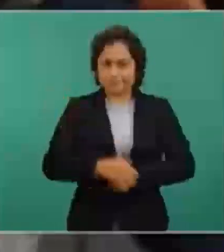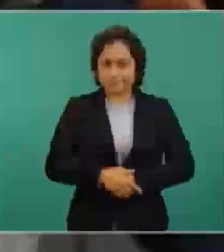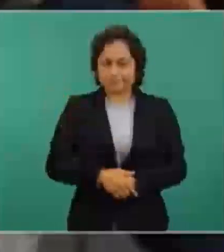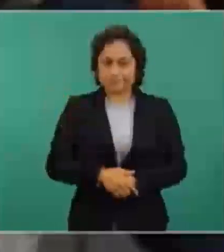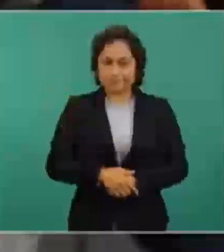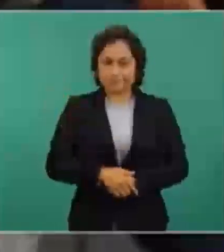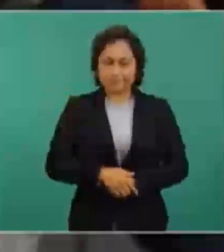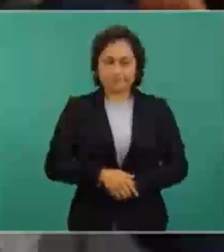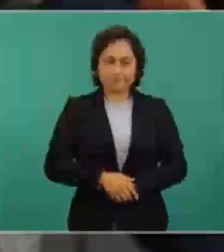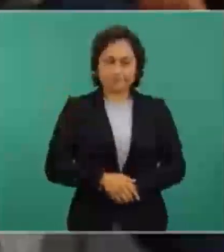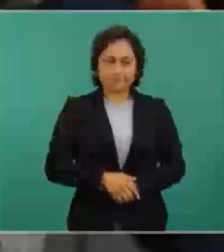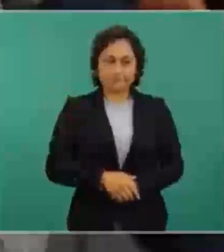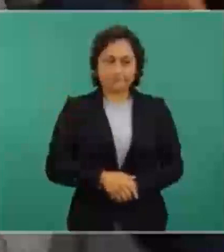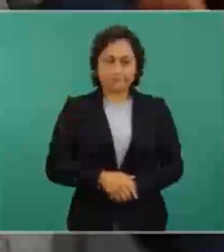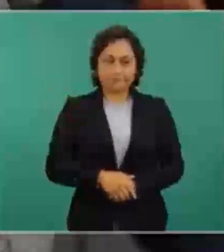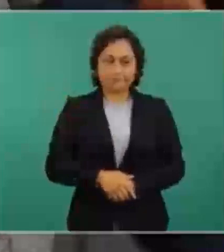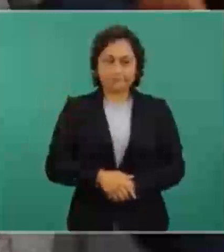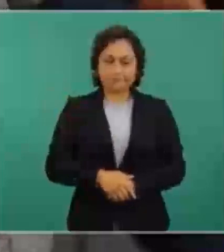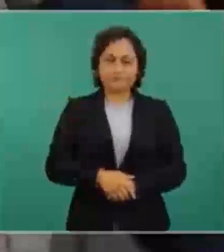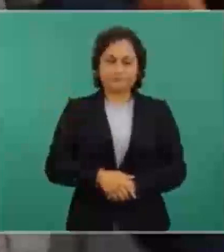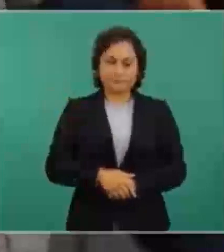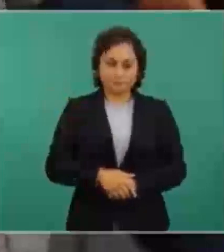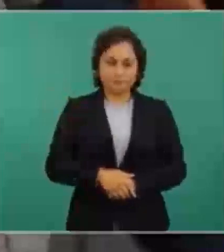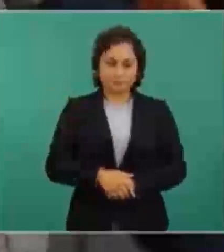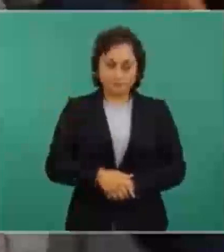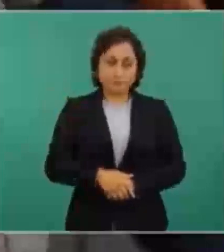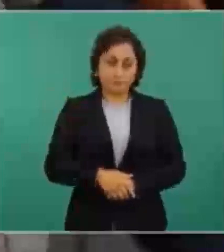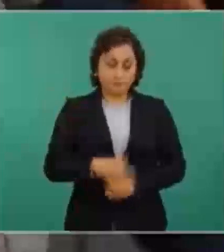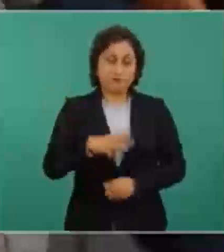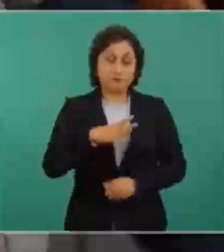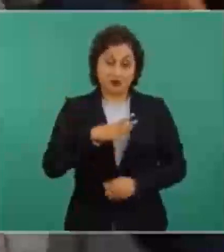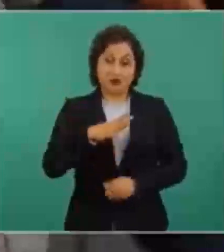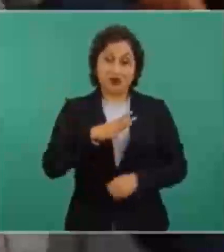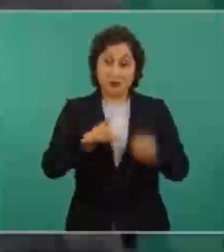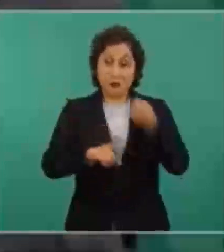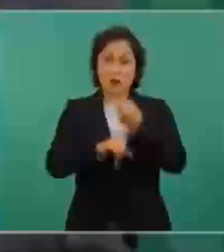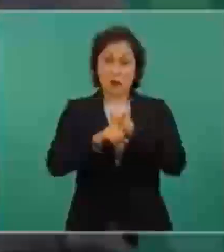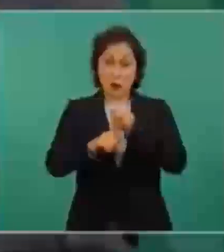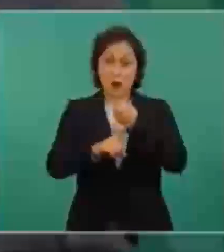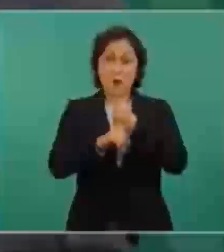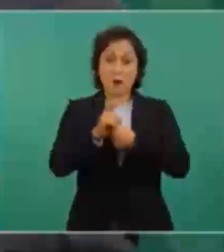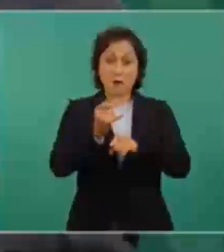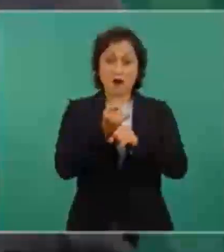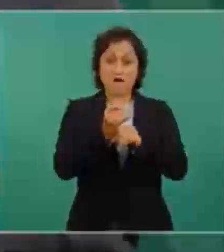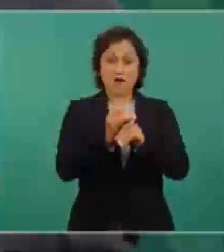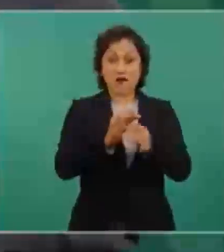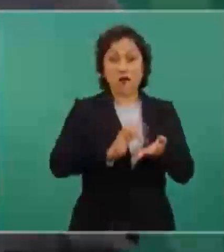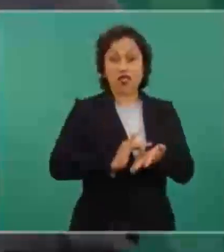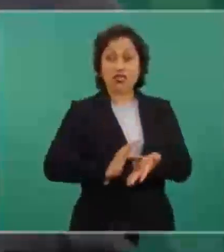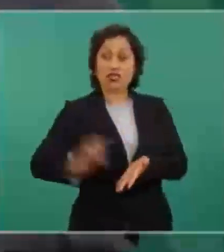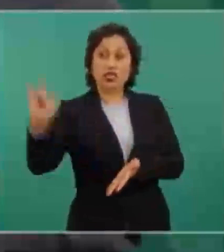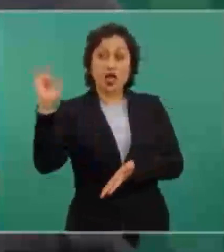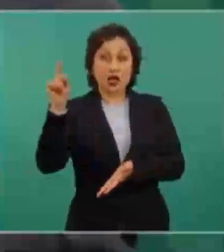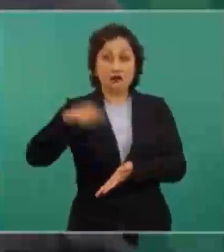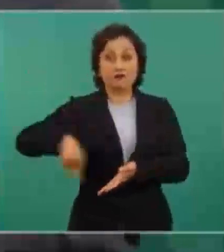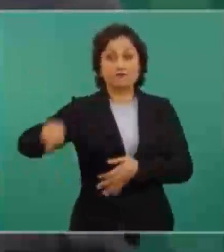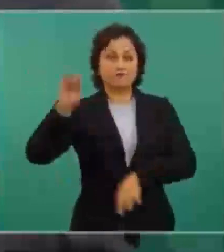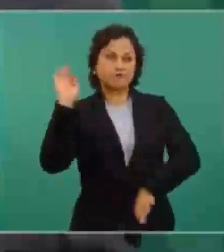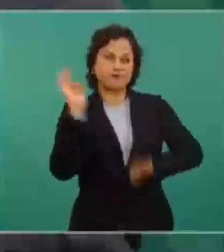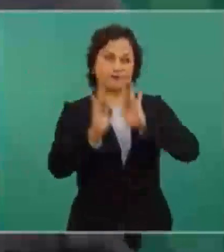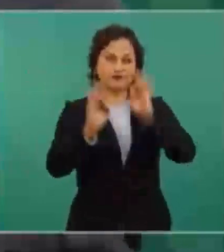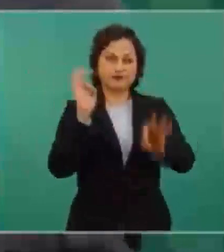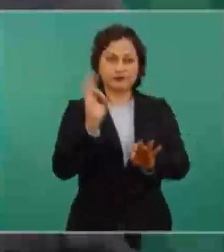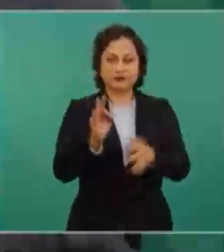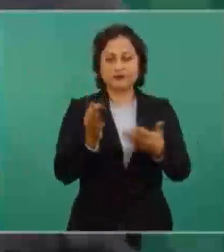Hay tráfico de información. Entonces, no se pueden decir muchas